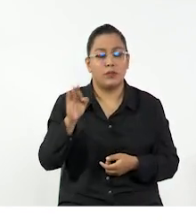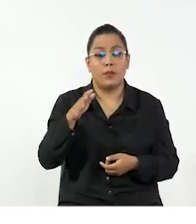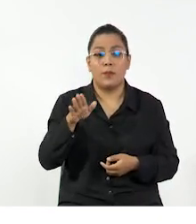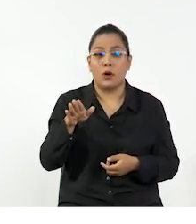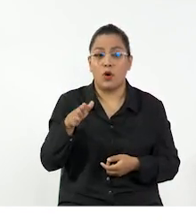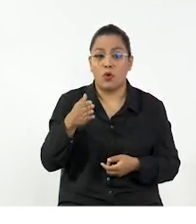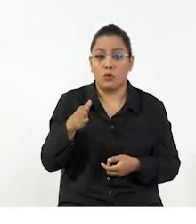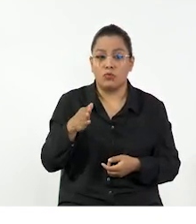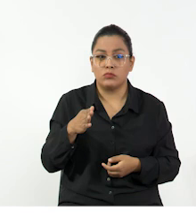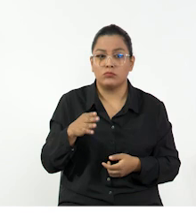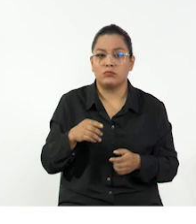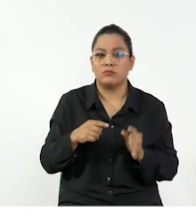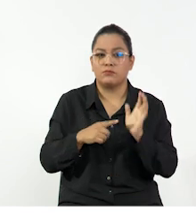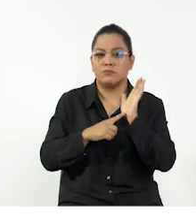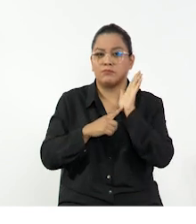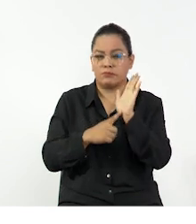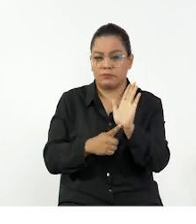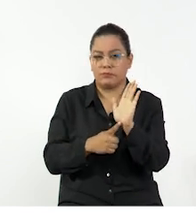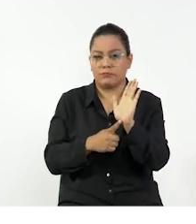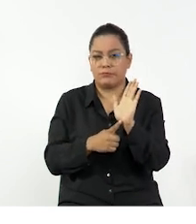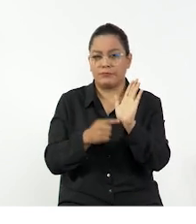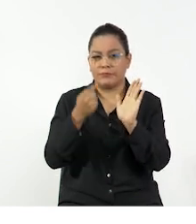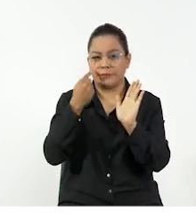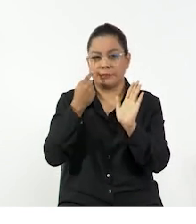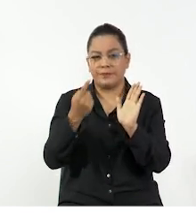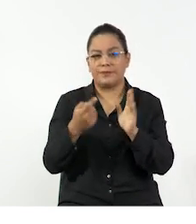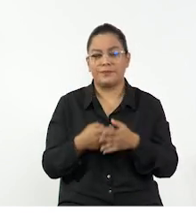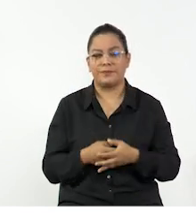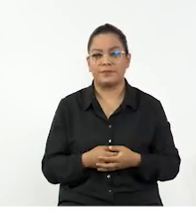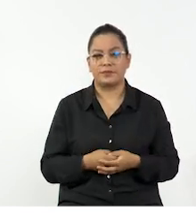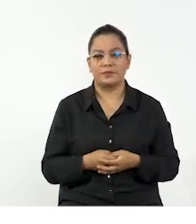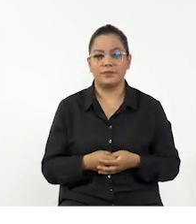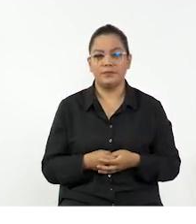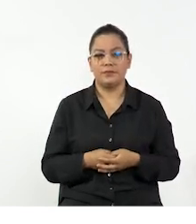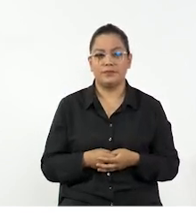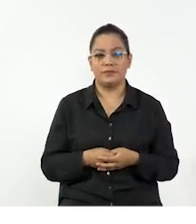comprensión, vamos a hacer uso del siguiente simulador.